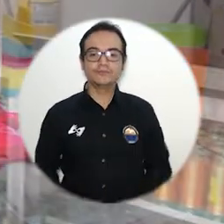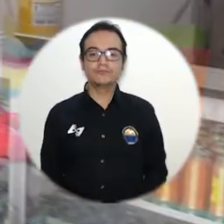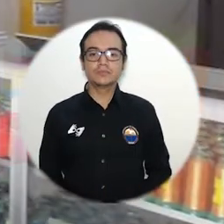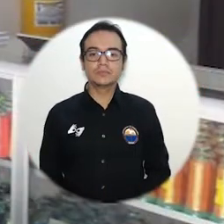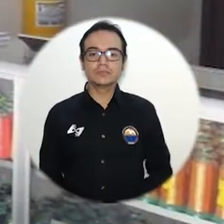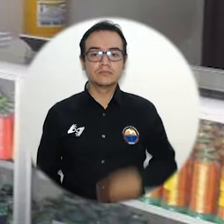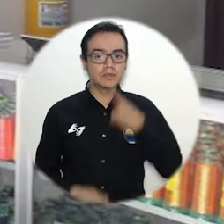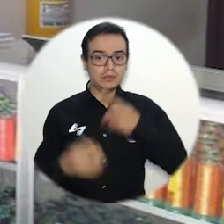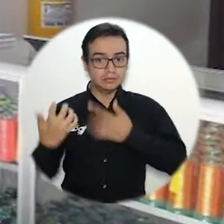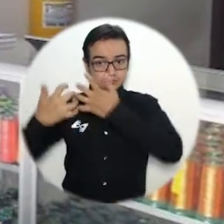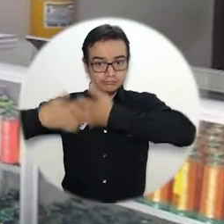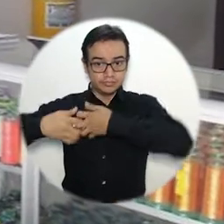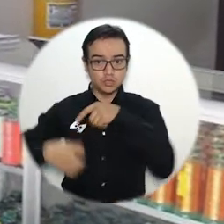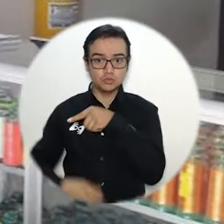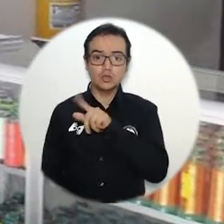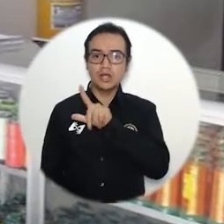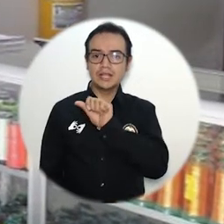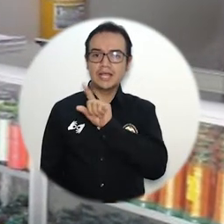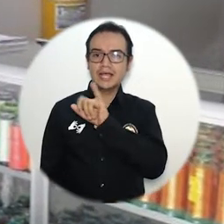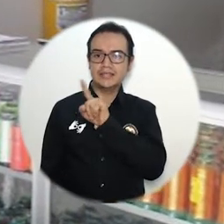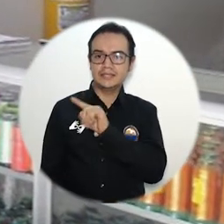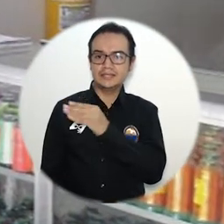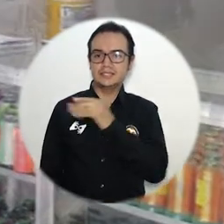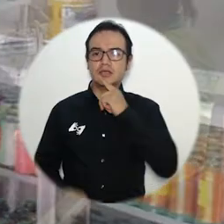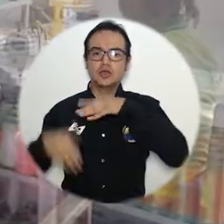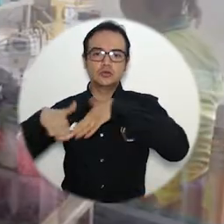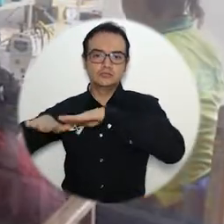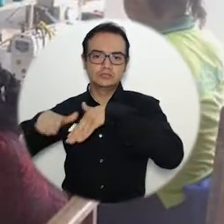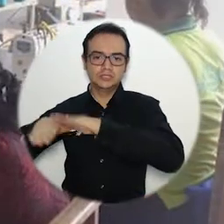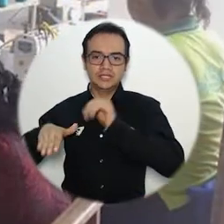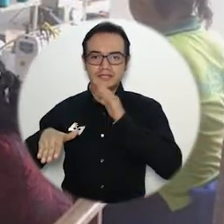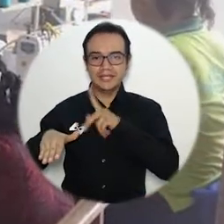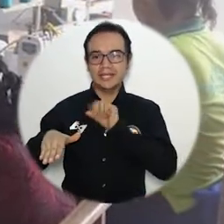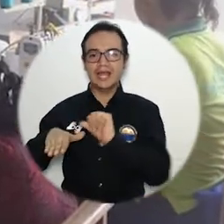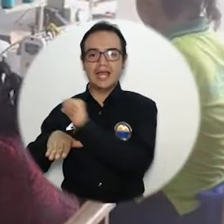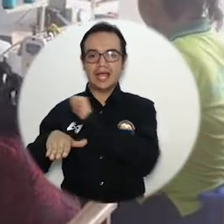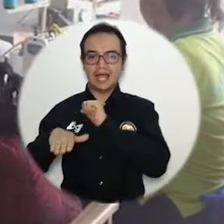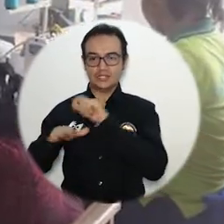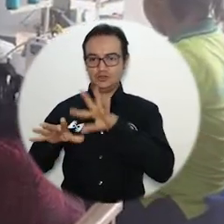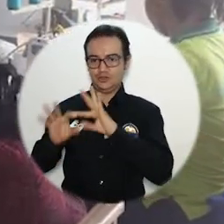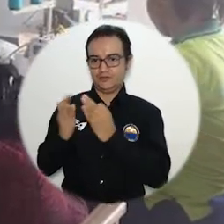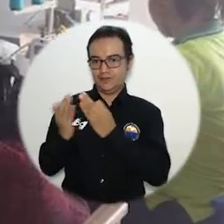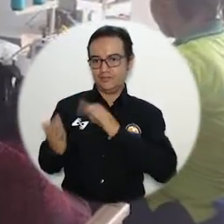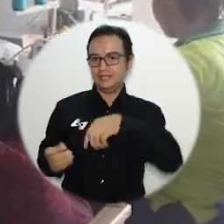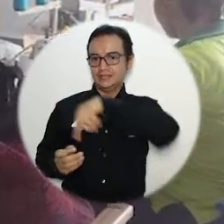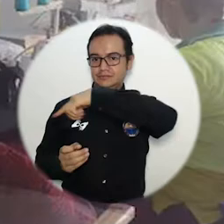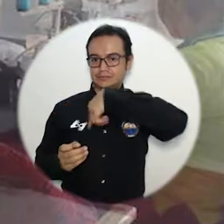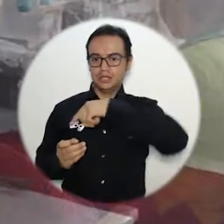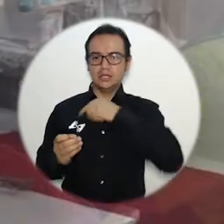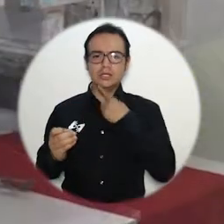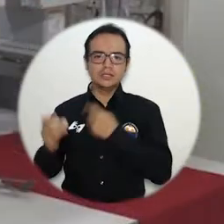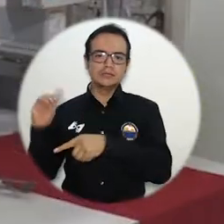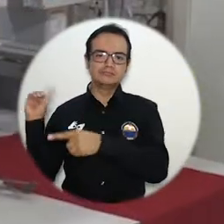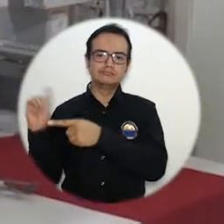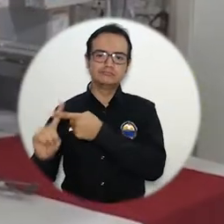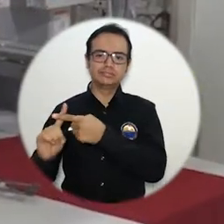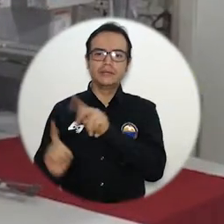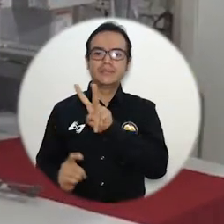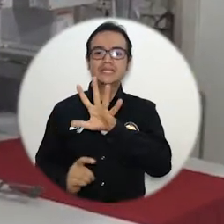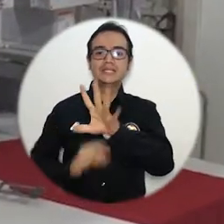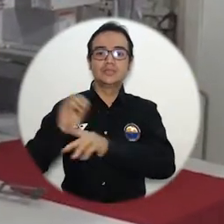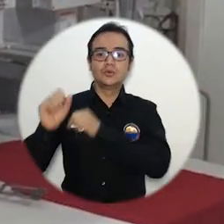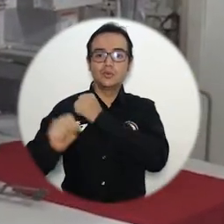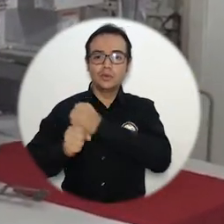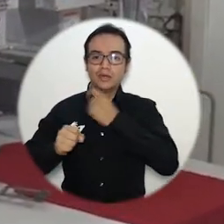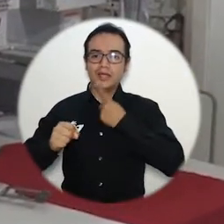Disconfecciones es una empresa familiar, femenina, liderada por mujeres y que tiene más o menos 25 años en